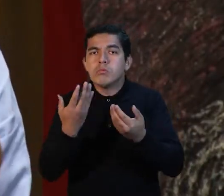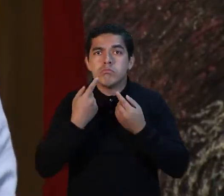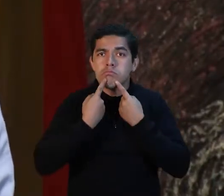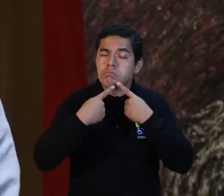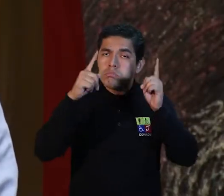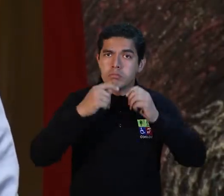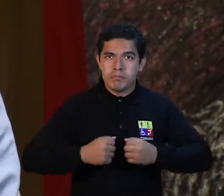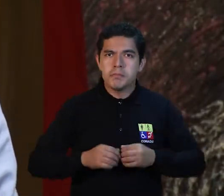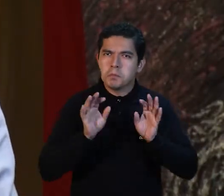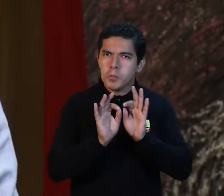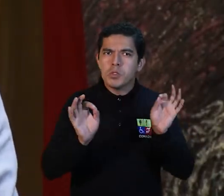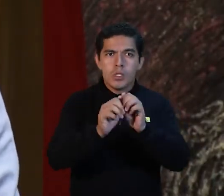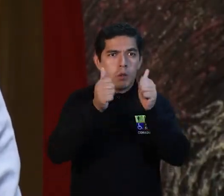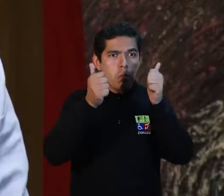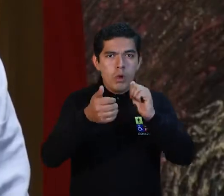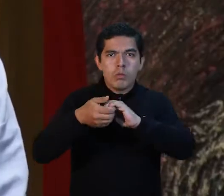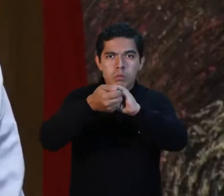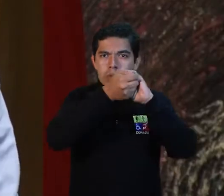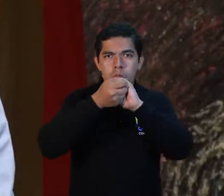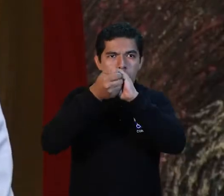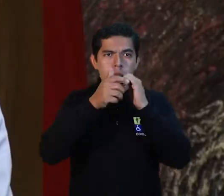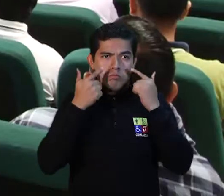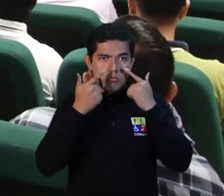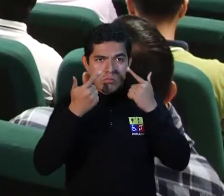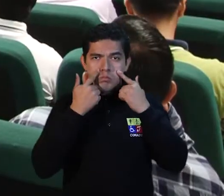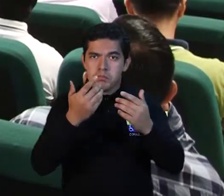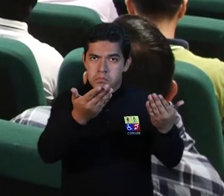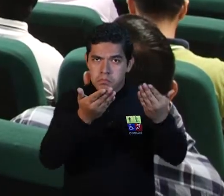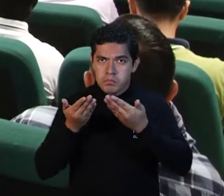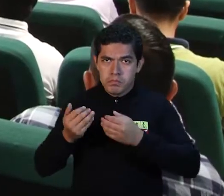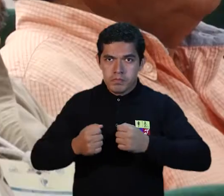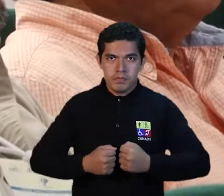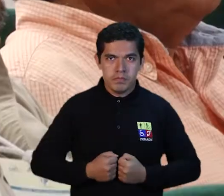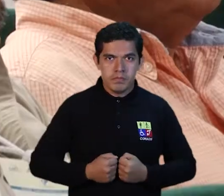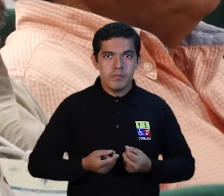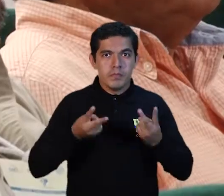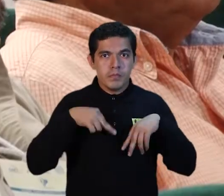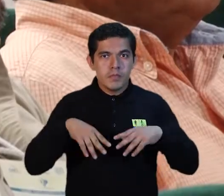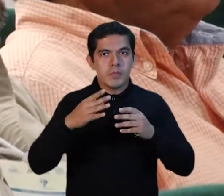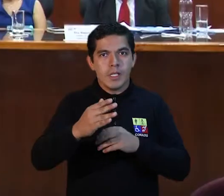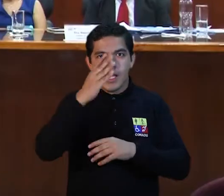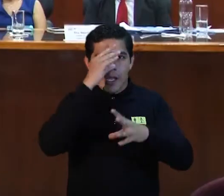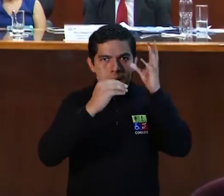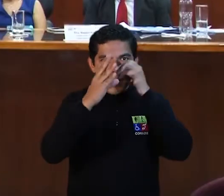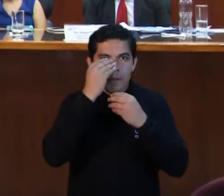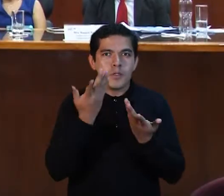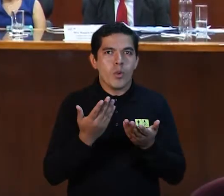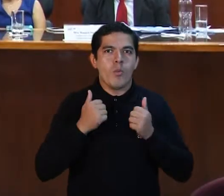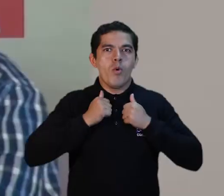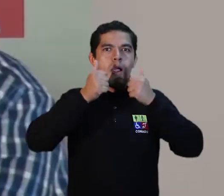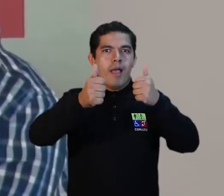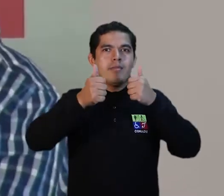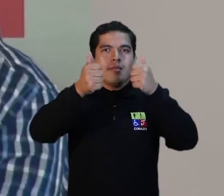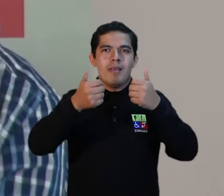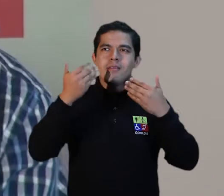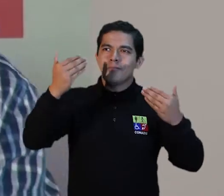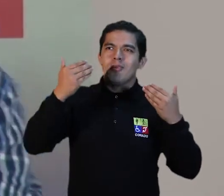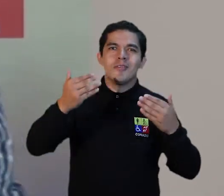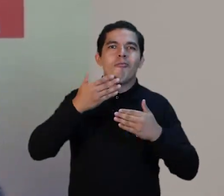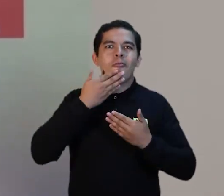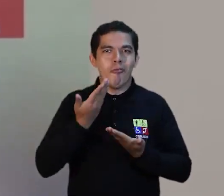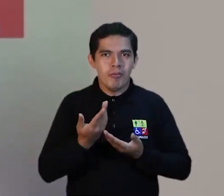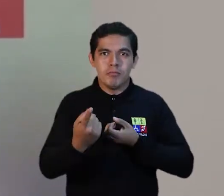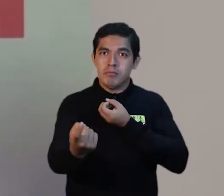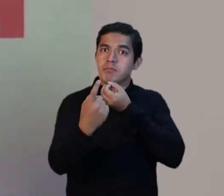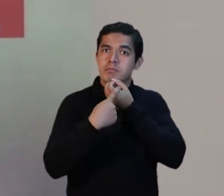se están uniendo para hacer control electoral. Bienvenidos. También conocieron del proceso de inscripción de candidaturas. Tendremos módulos